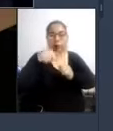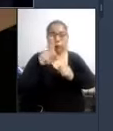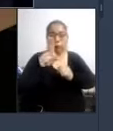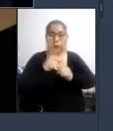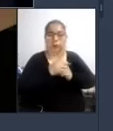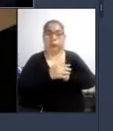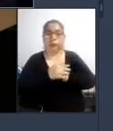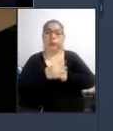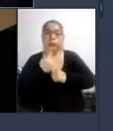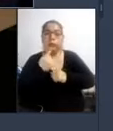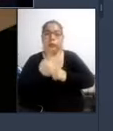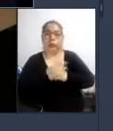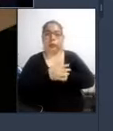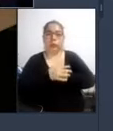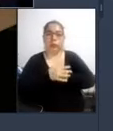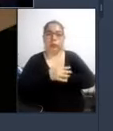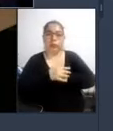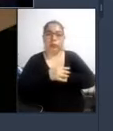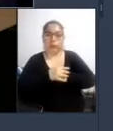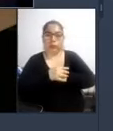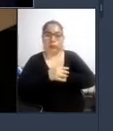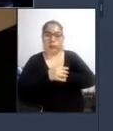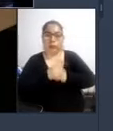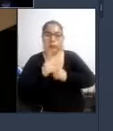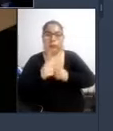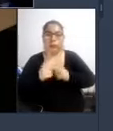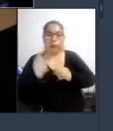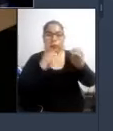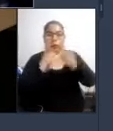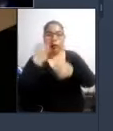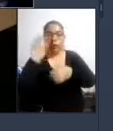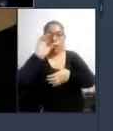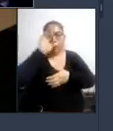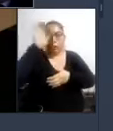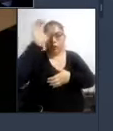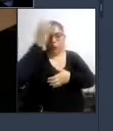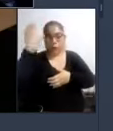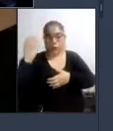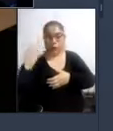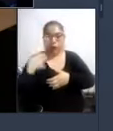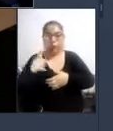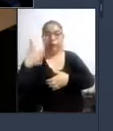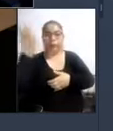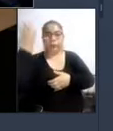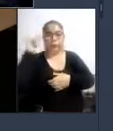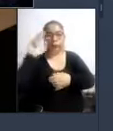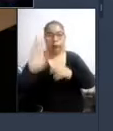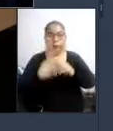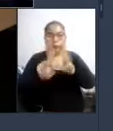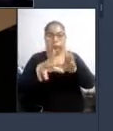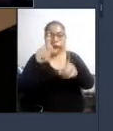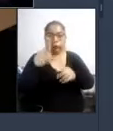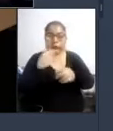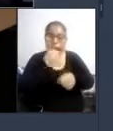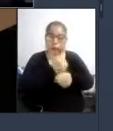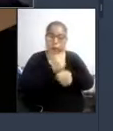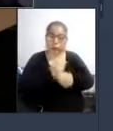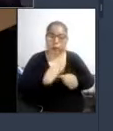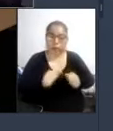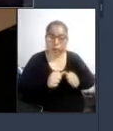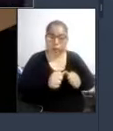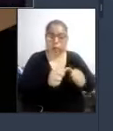este fundamos en Colombia en el año 2011 y que seguimos trabajando hasta ahora